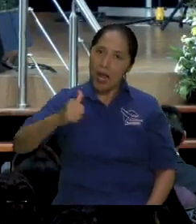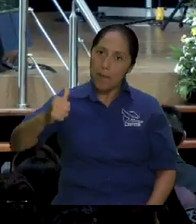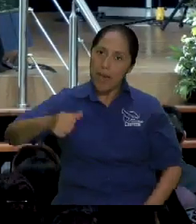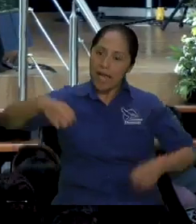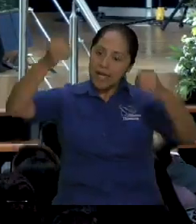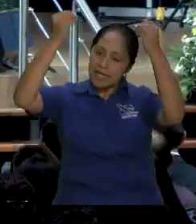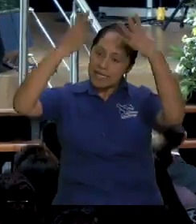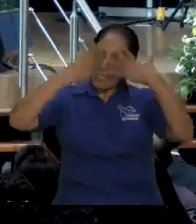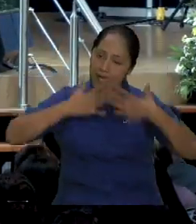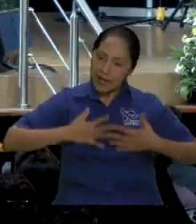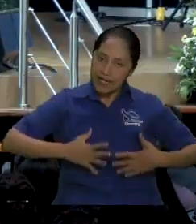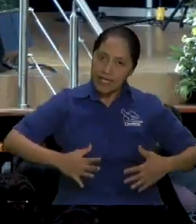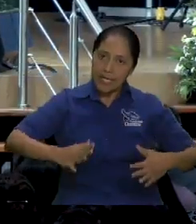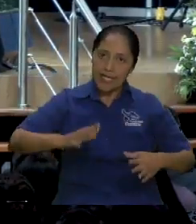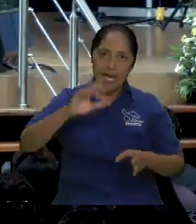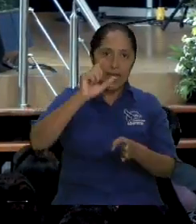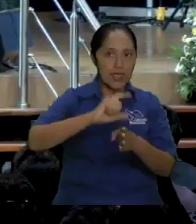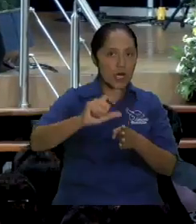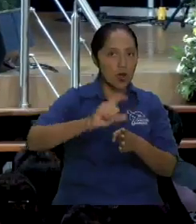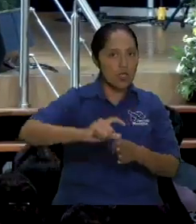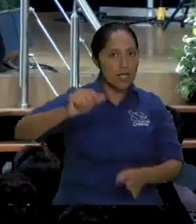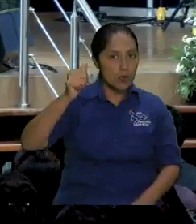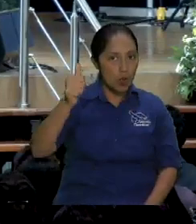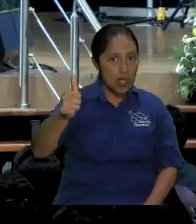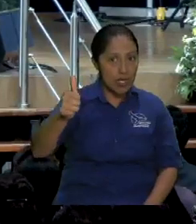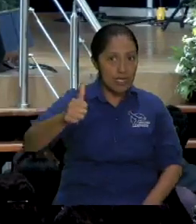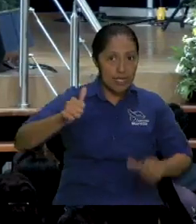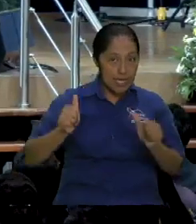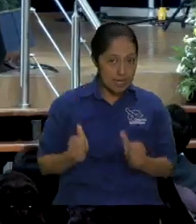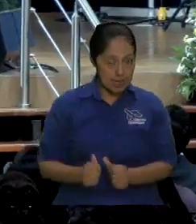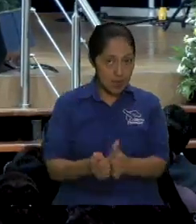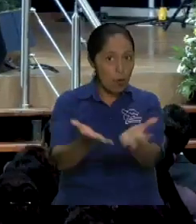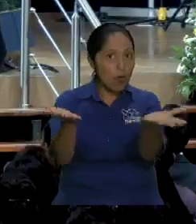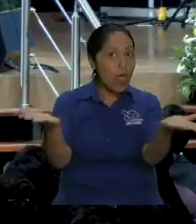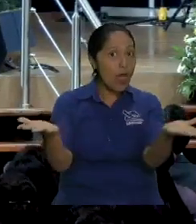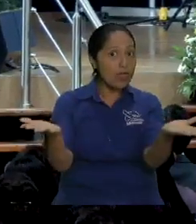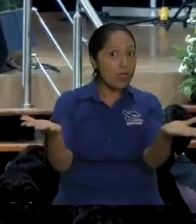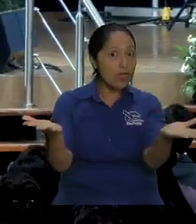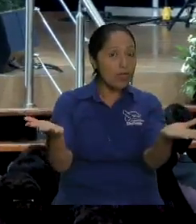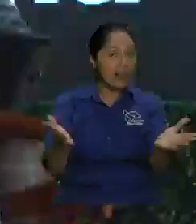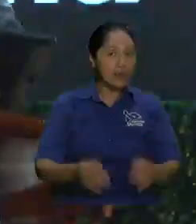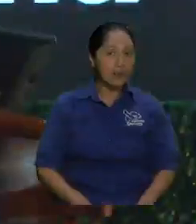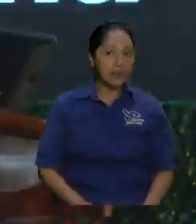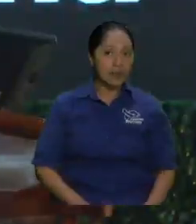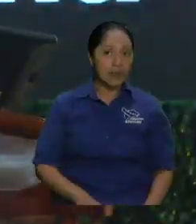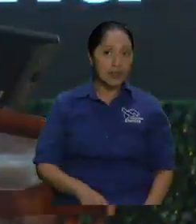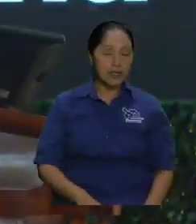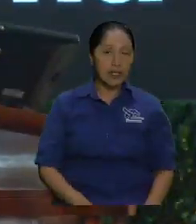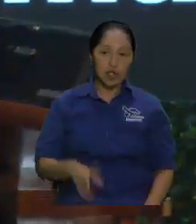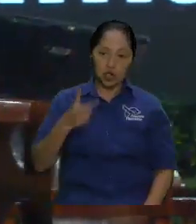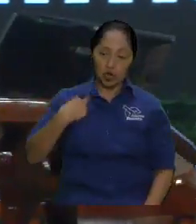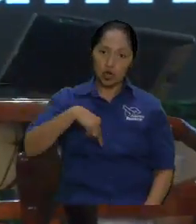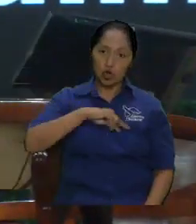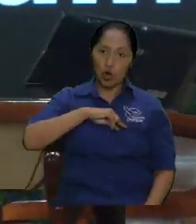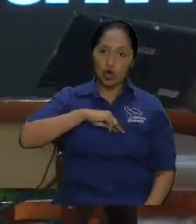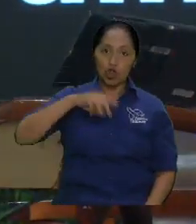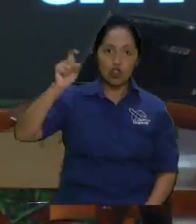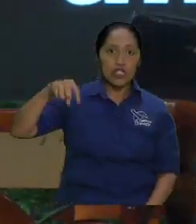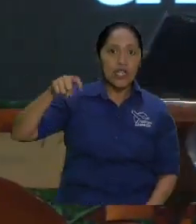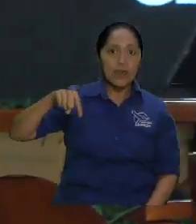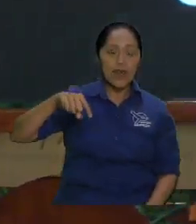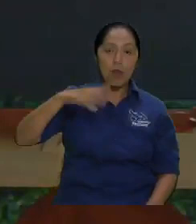que no te acuerdas que él es el que perdona tus iniquidades y que sana tus dolencias, el que corona de